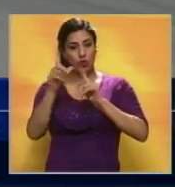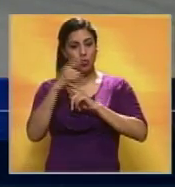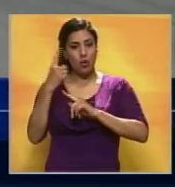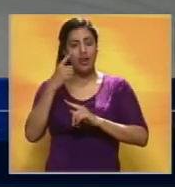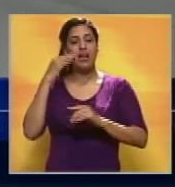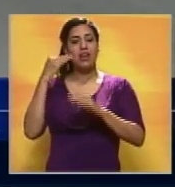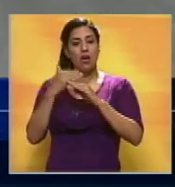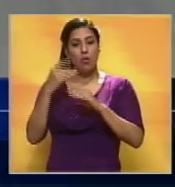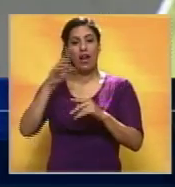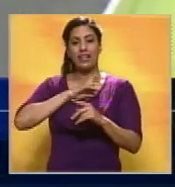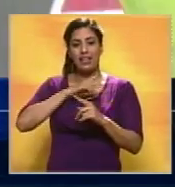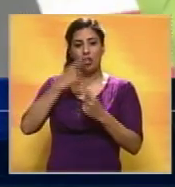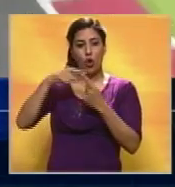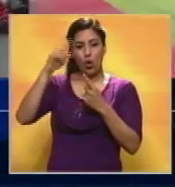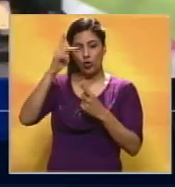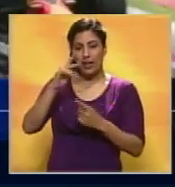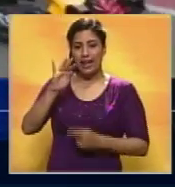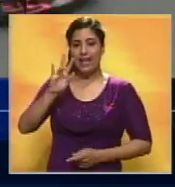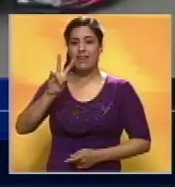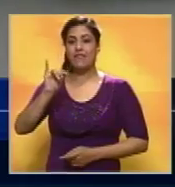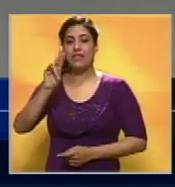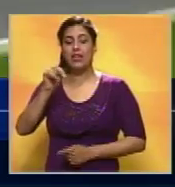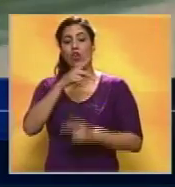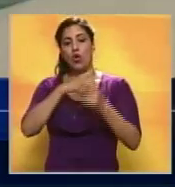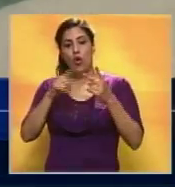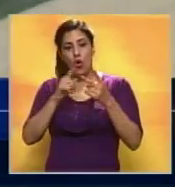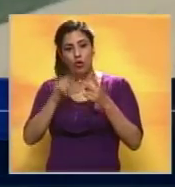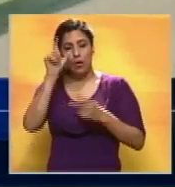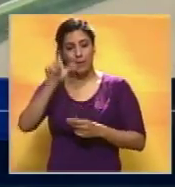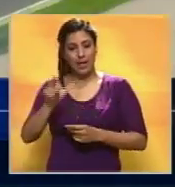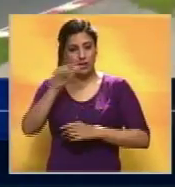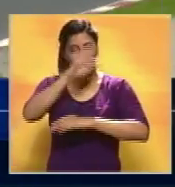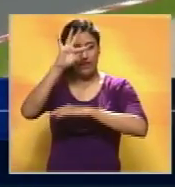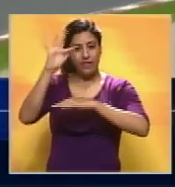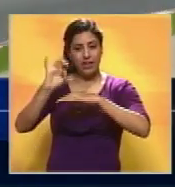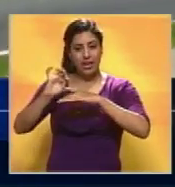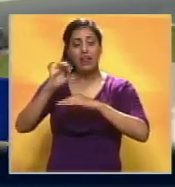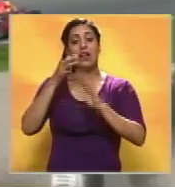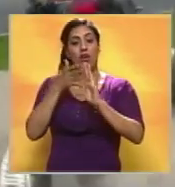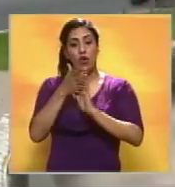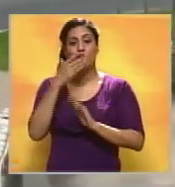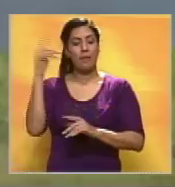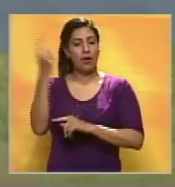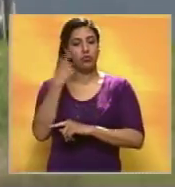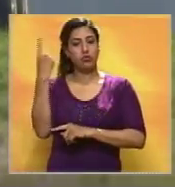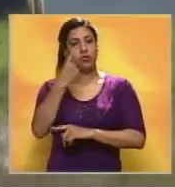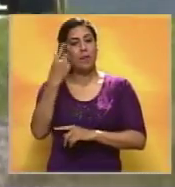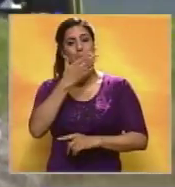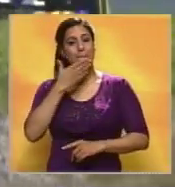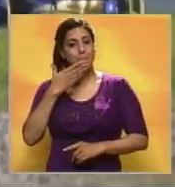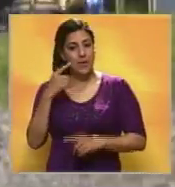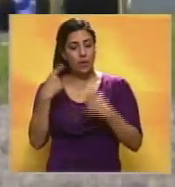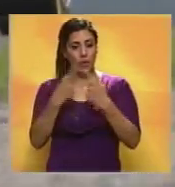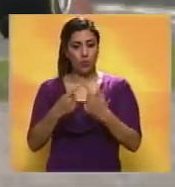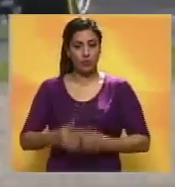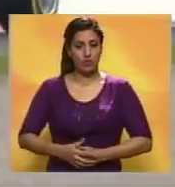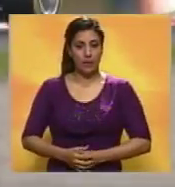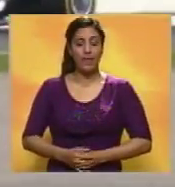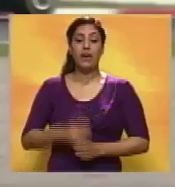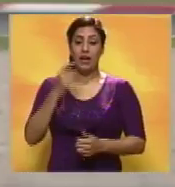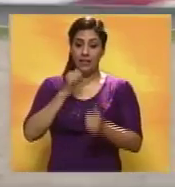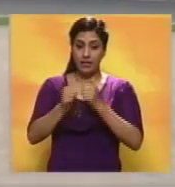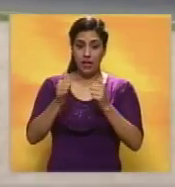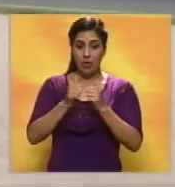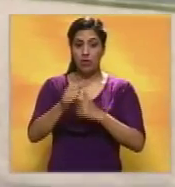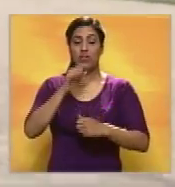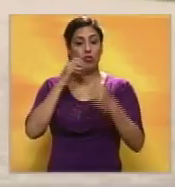fue junto con el danés Kevin Mackensen y el finlandés Valtteri Bottas el que más rodó sobre la pista de Montmeló. En los